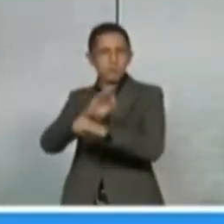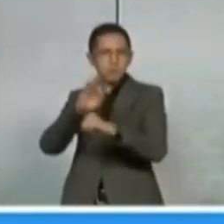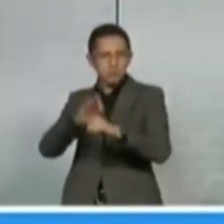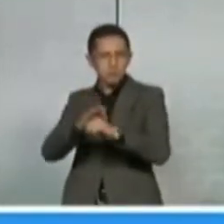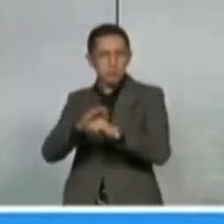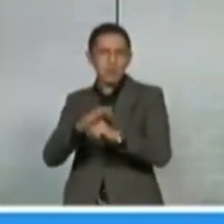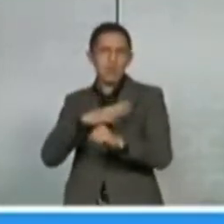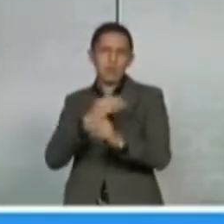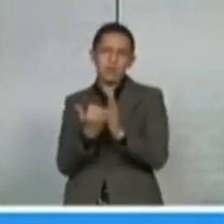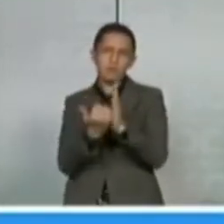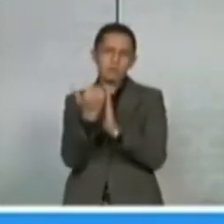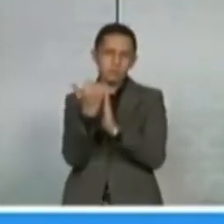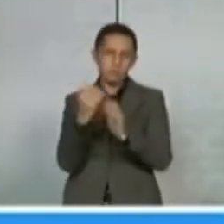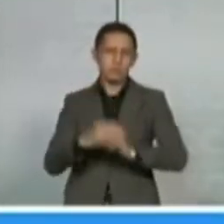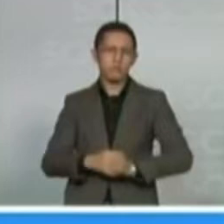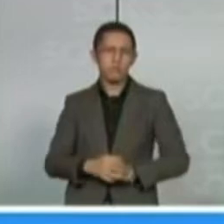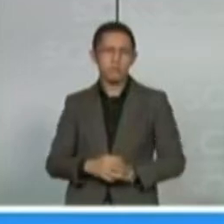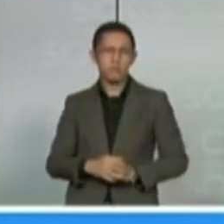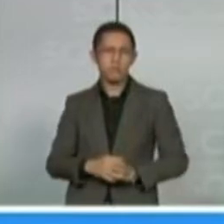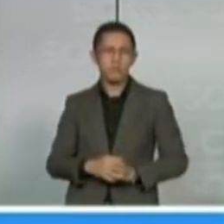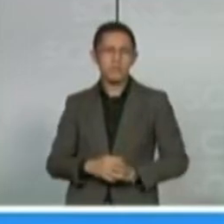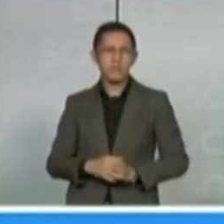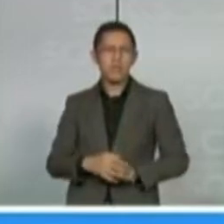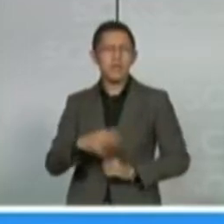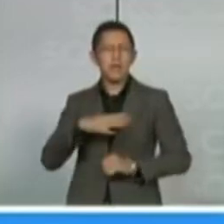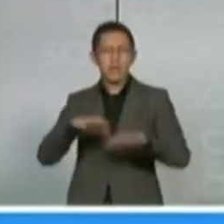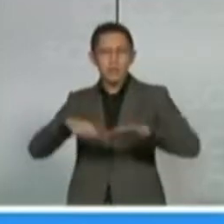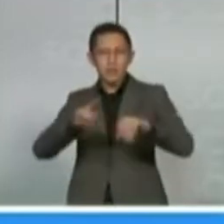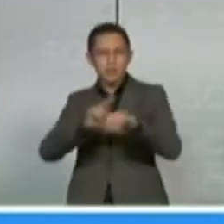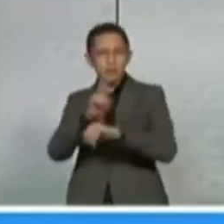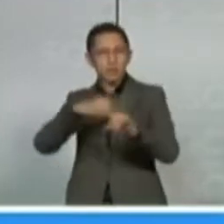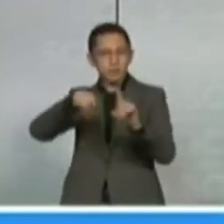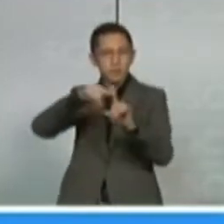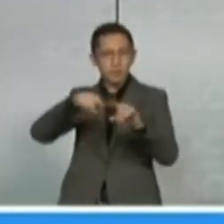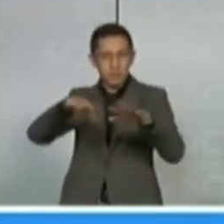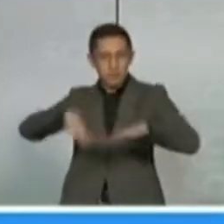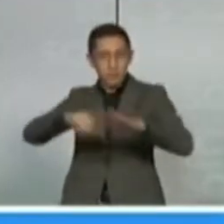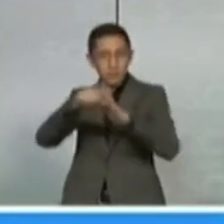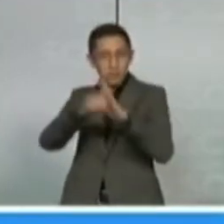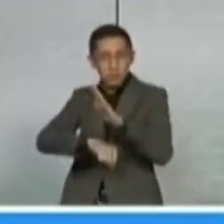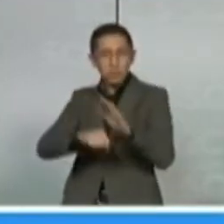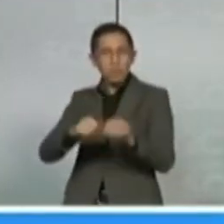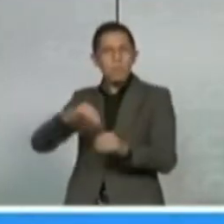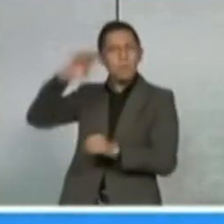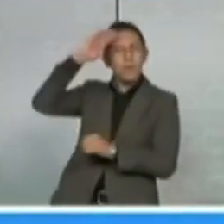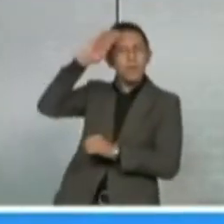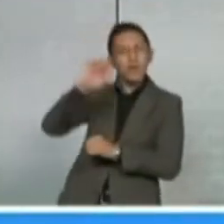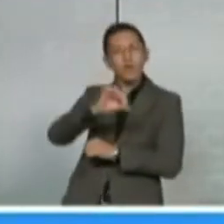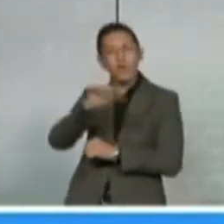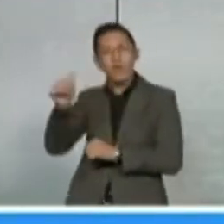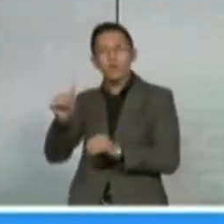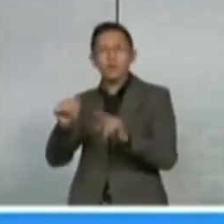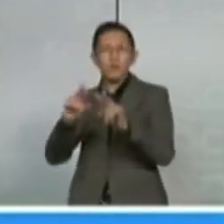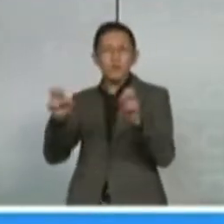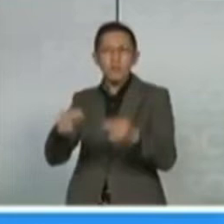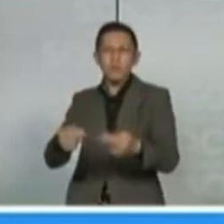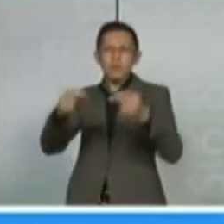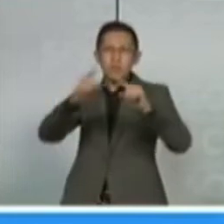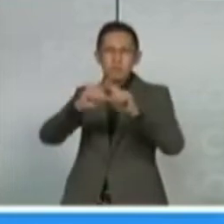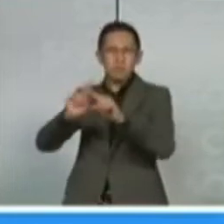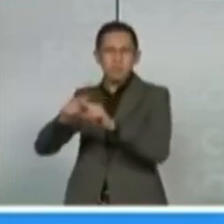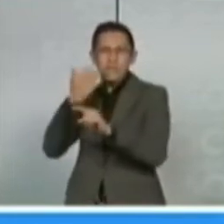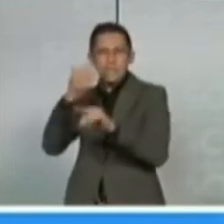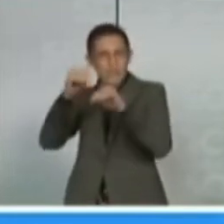Si la zona sur del estado empieza a buscar diversificación de su economía, que lograría